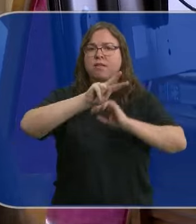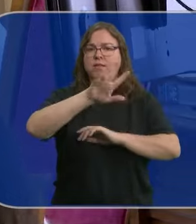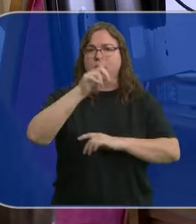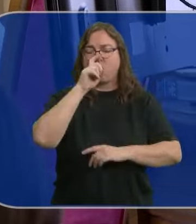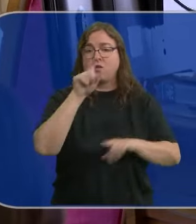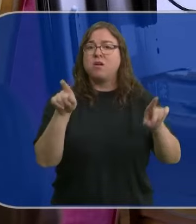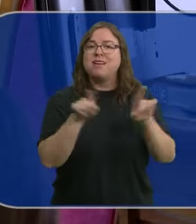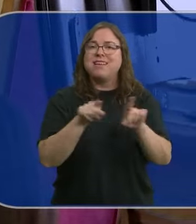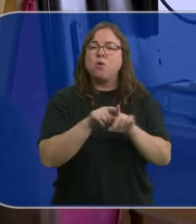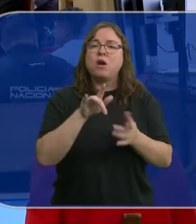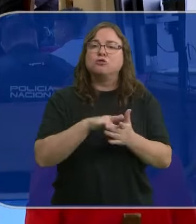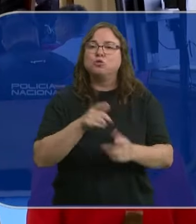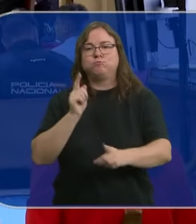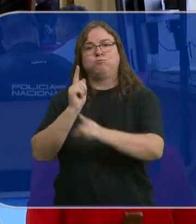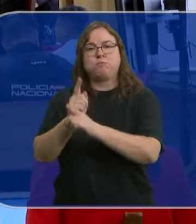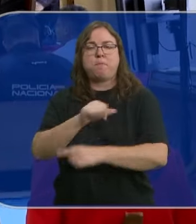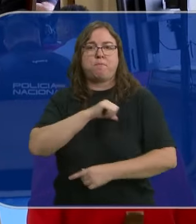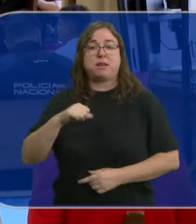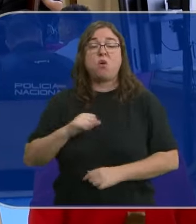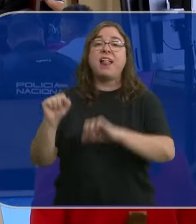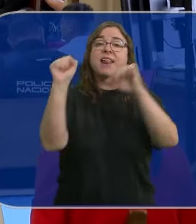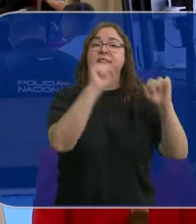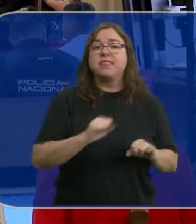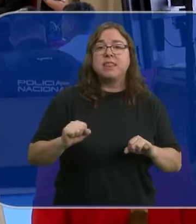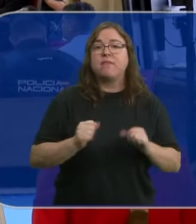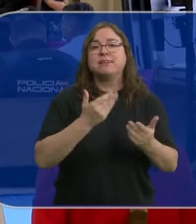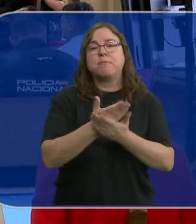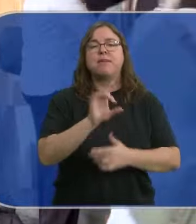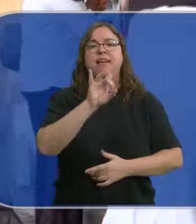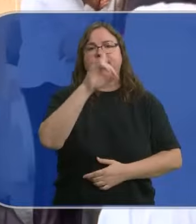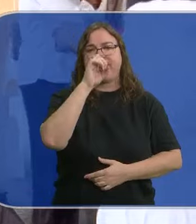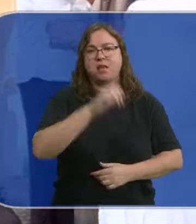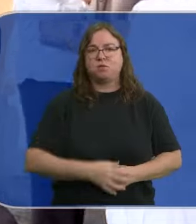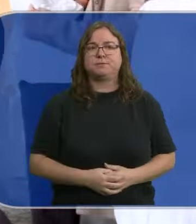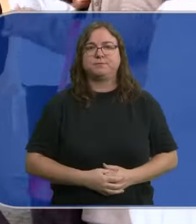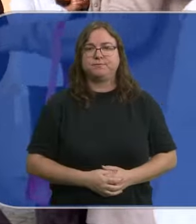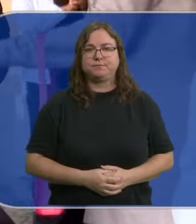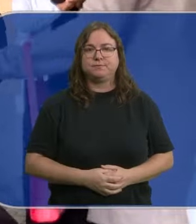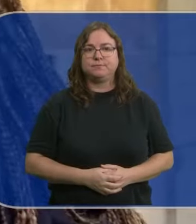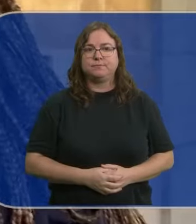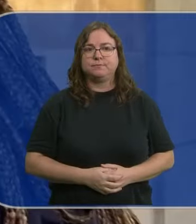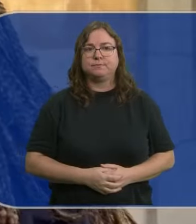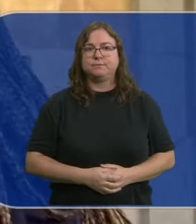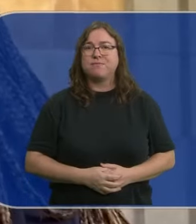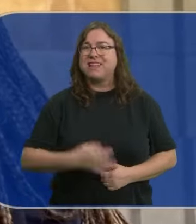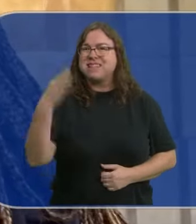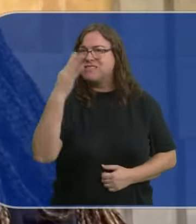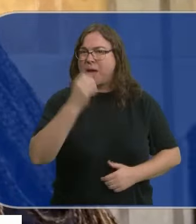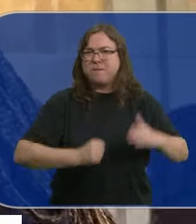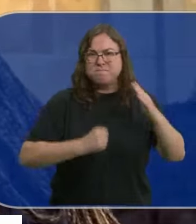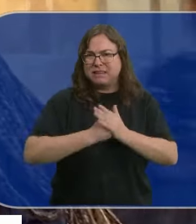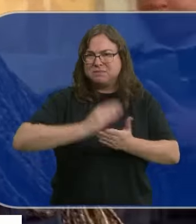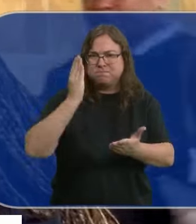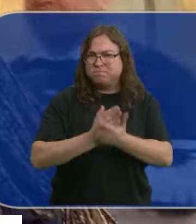de cárcel, al igual que la acusación particular, mientras que la defensa ha solicitado 15 años. No es que se tenía que pagar que